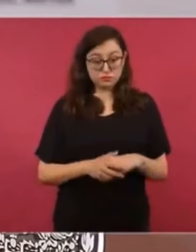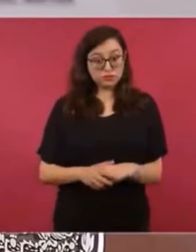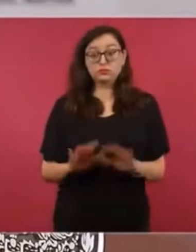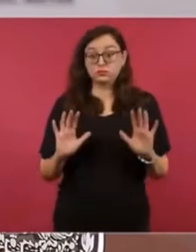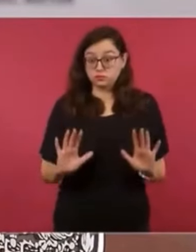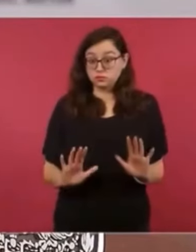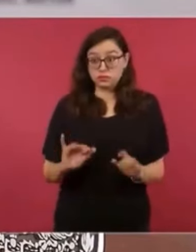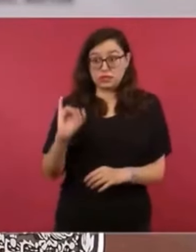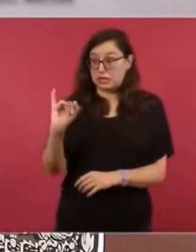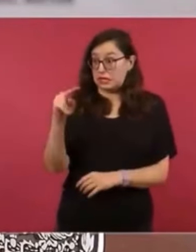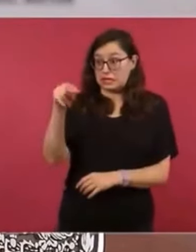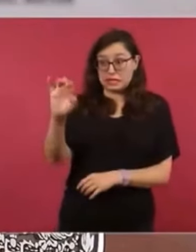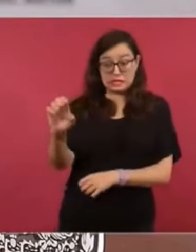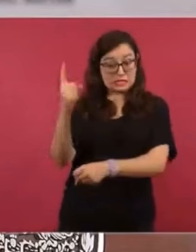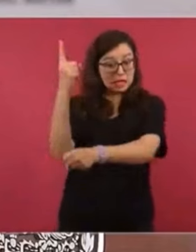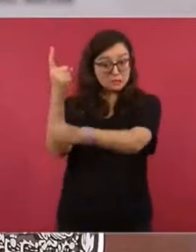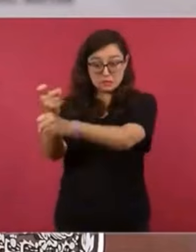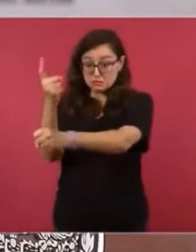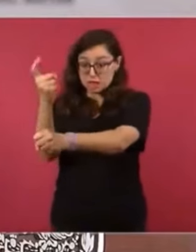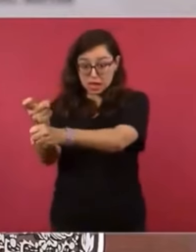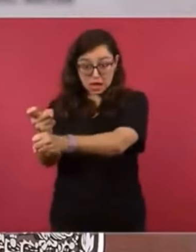esperar a que el INE...